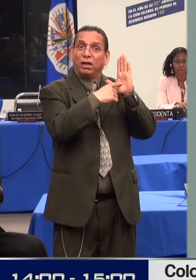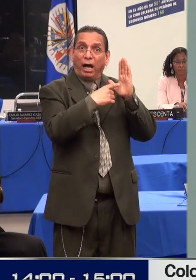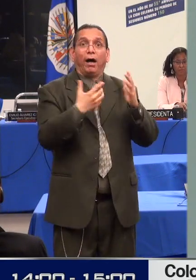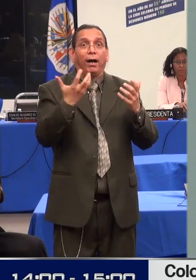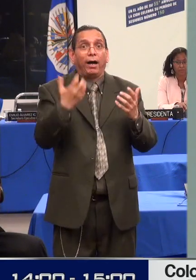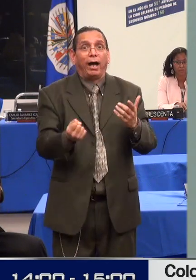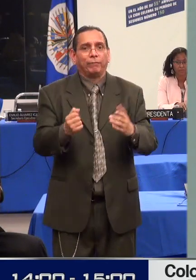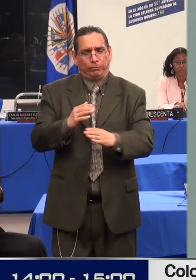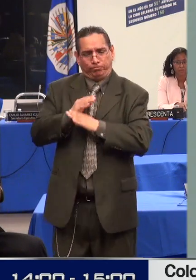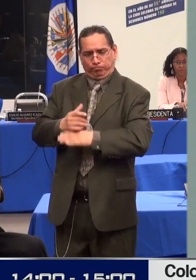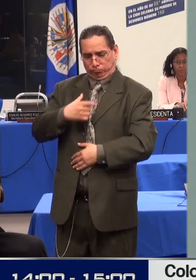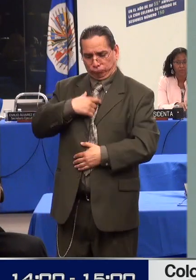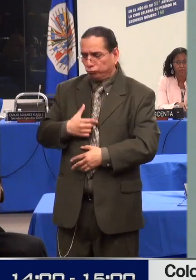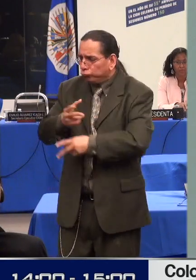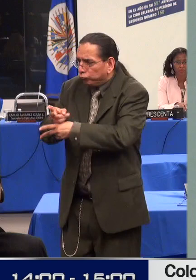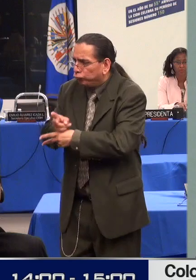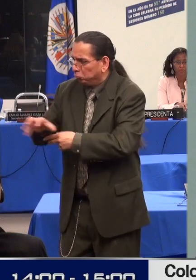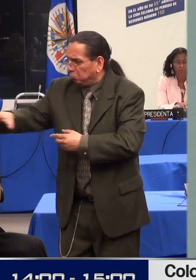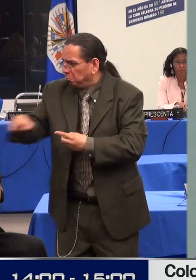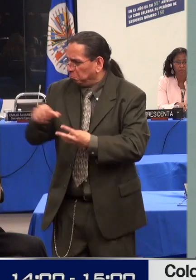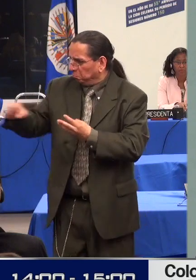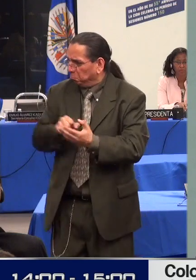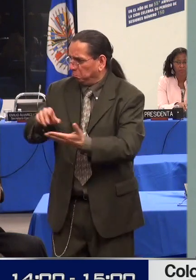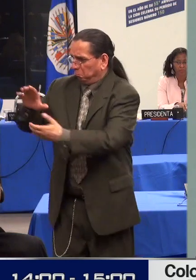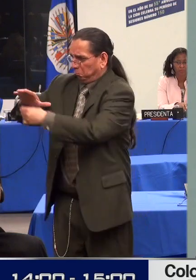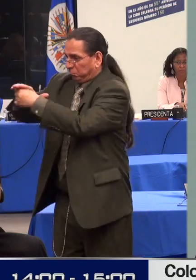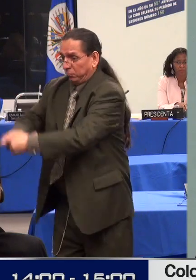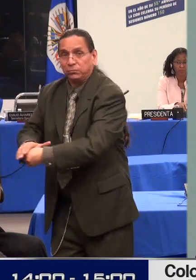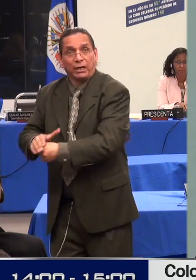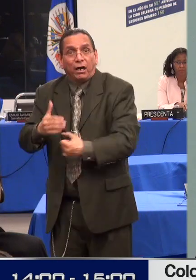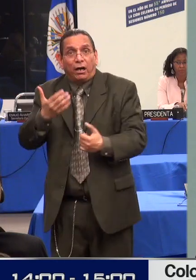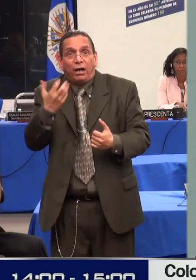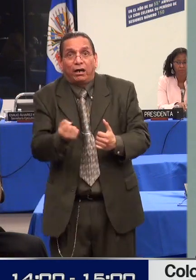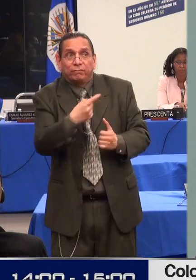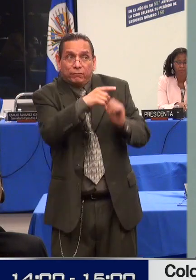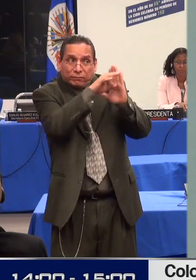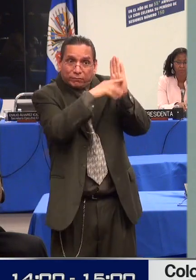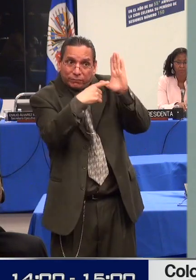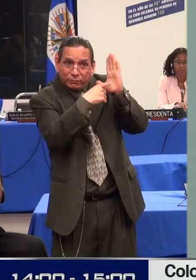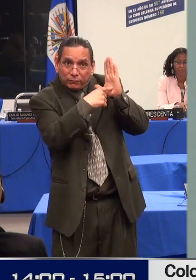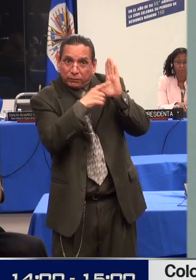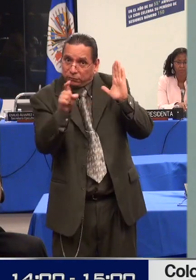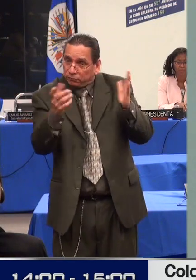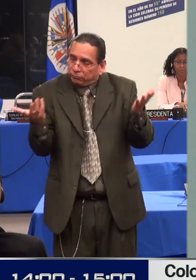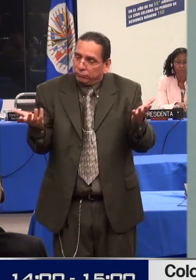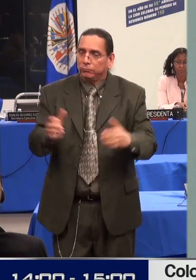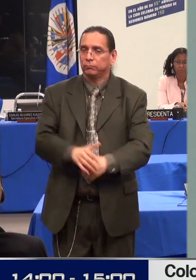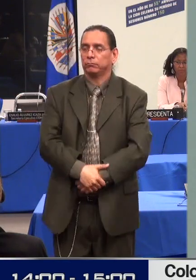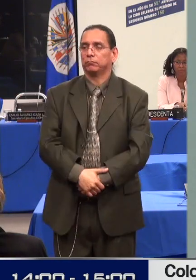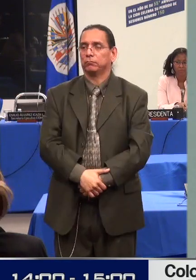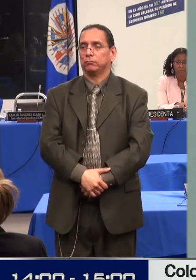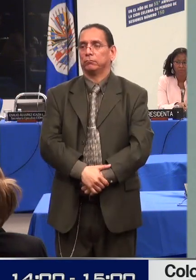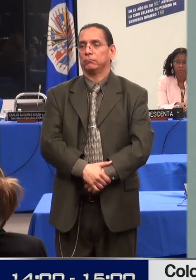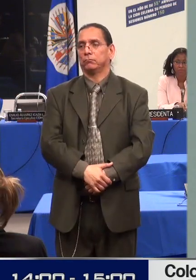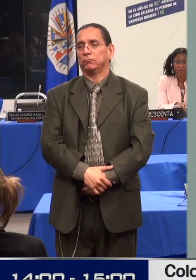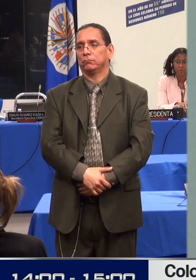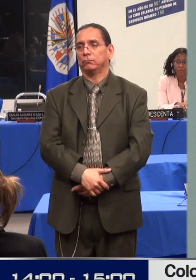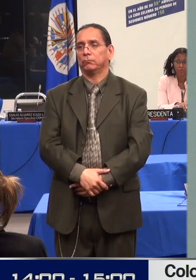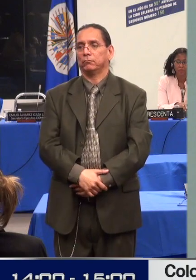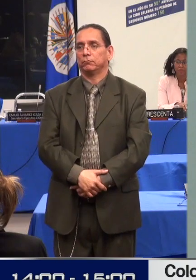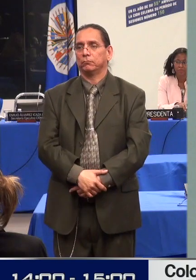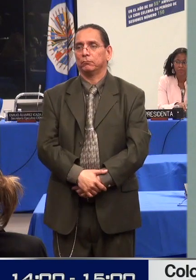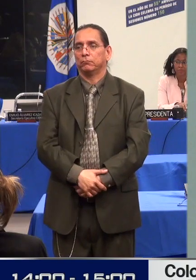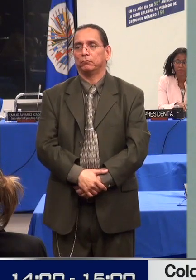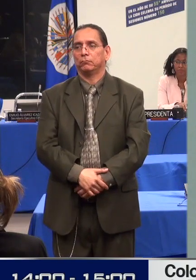hubiesen adquirido alguna discapacidad con motivo de los enfrentamientos del conflicto armado.